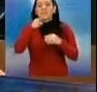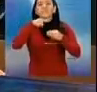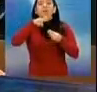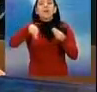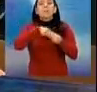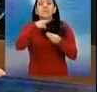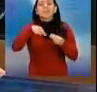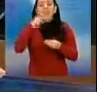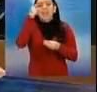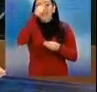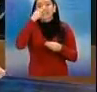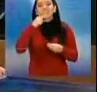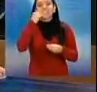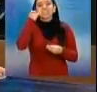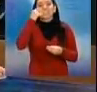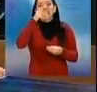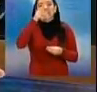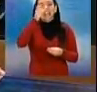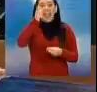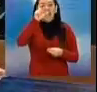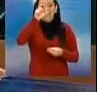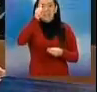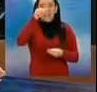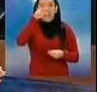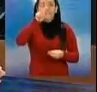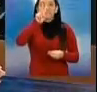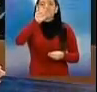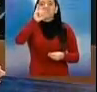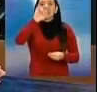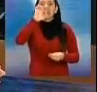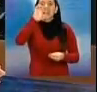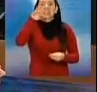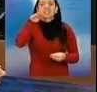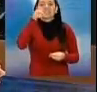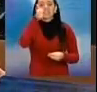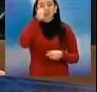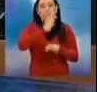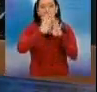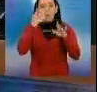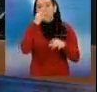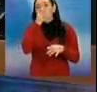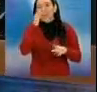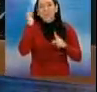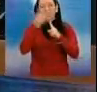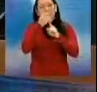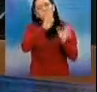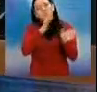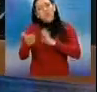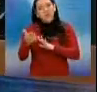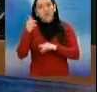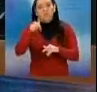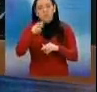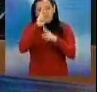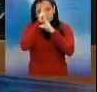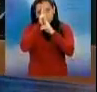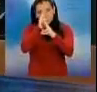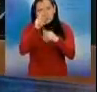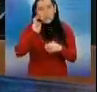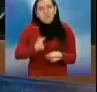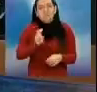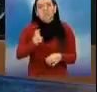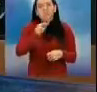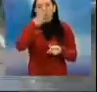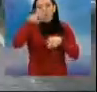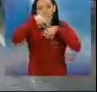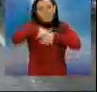el repudio de la violencia contra la mujer, la cual es presentada bajo la óptica de hombres que desean el respeto a las